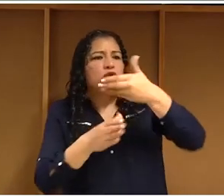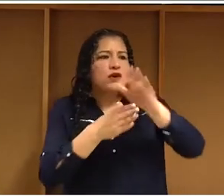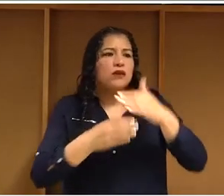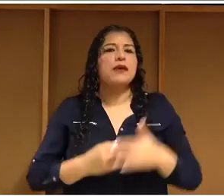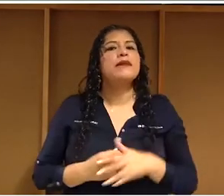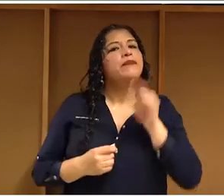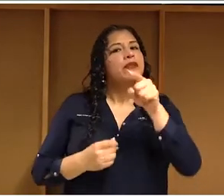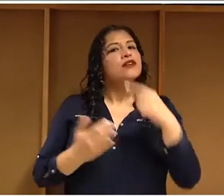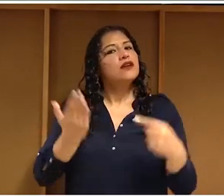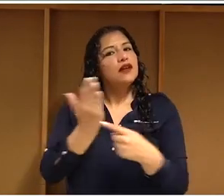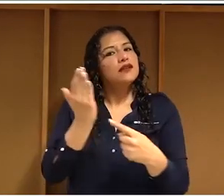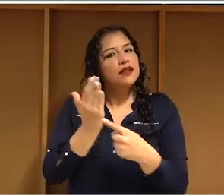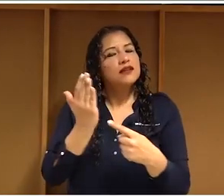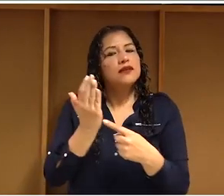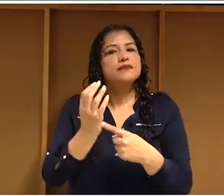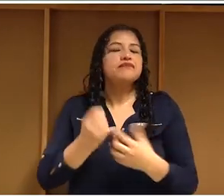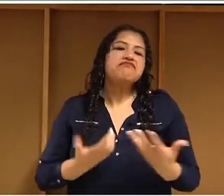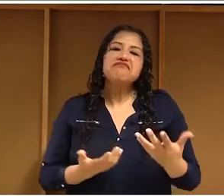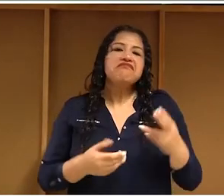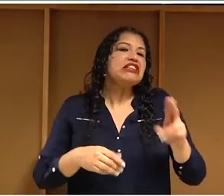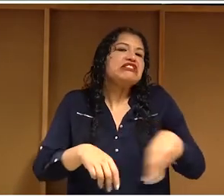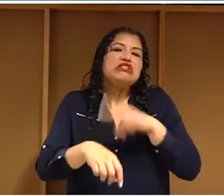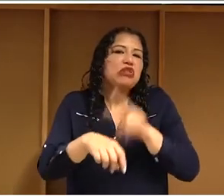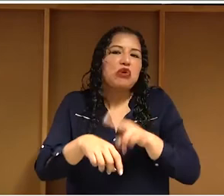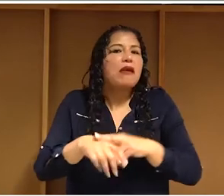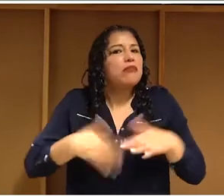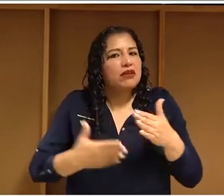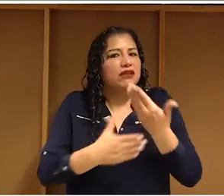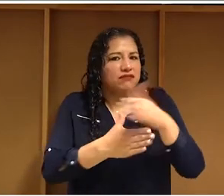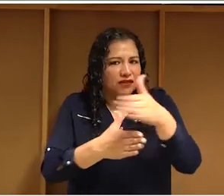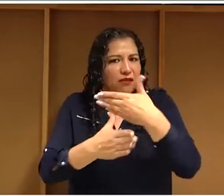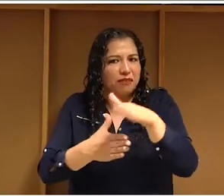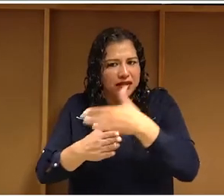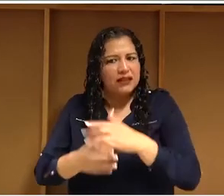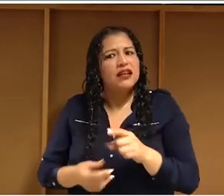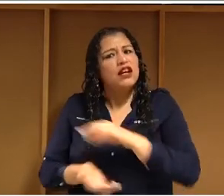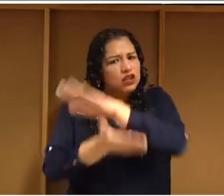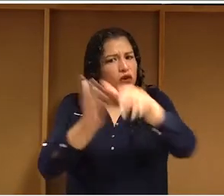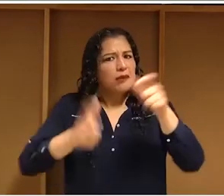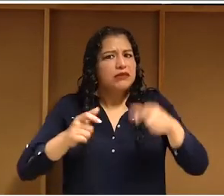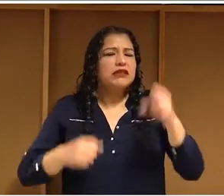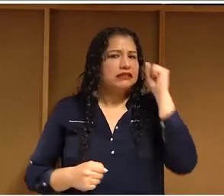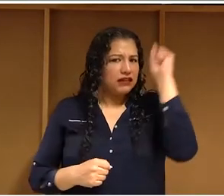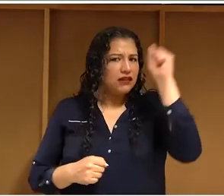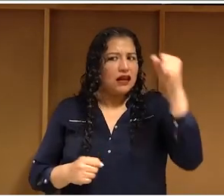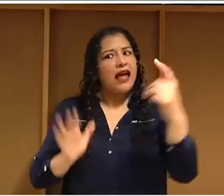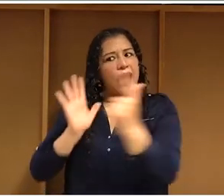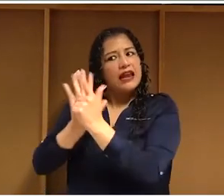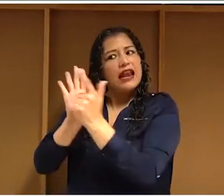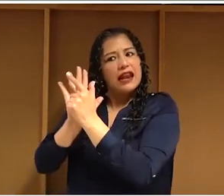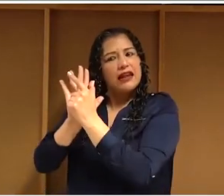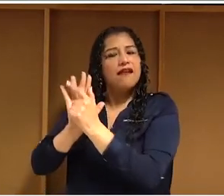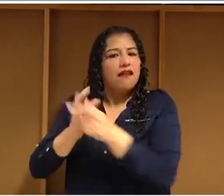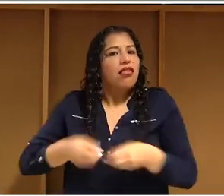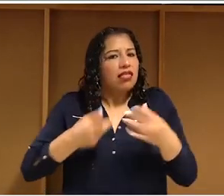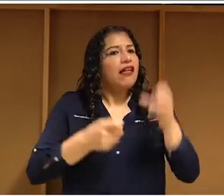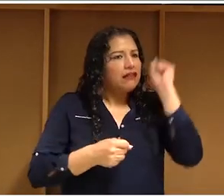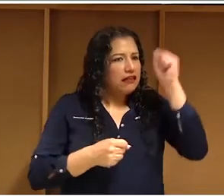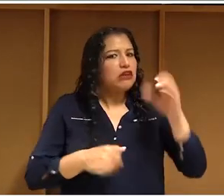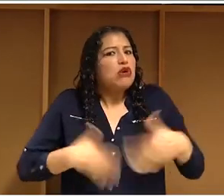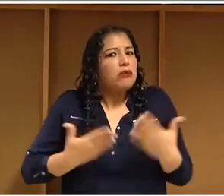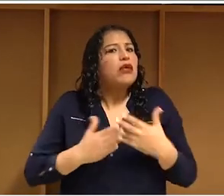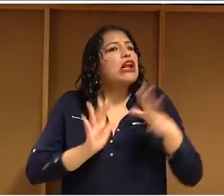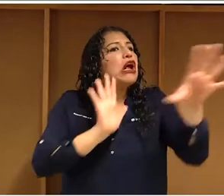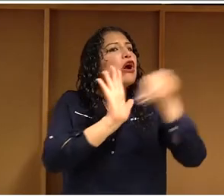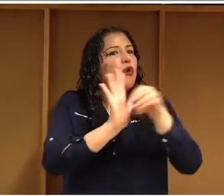hoy la tecnología ha hecho tan natural que es el compartir es algo a lo que tenemos derecho es algo que la ley reconoce y es algo que la